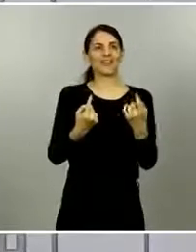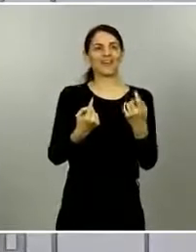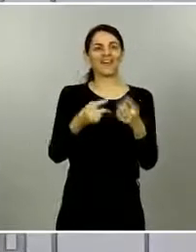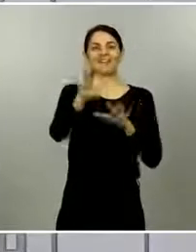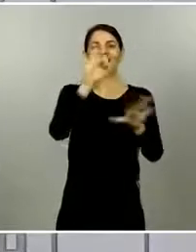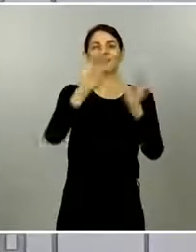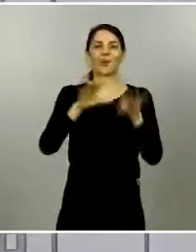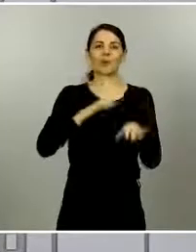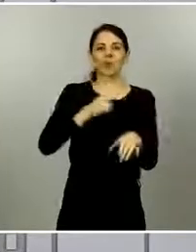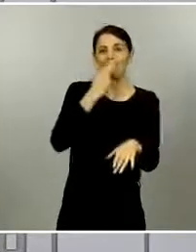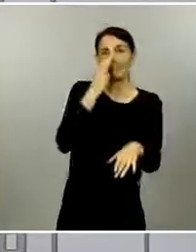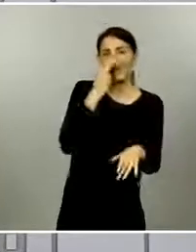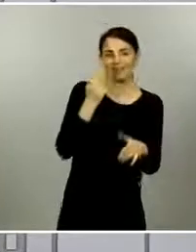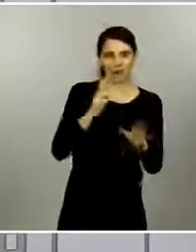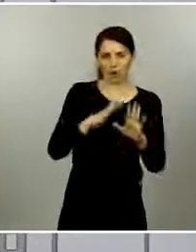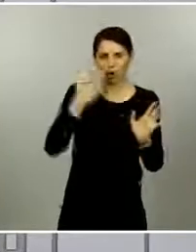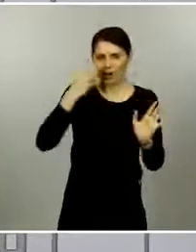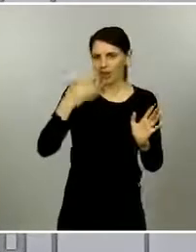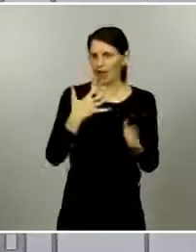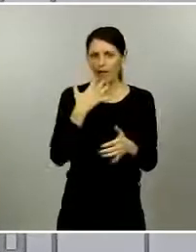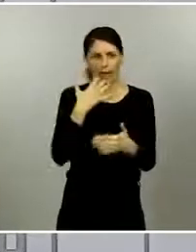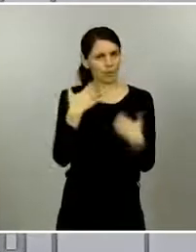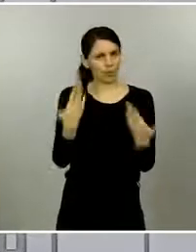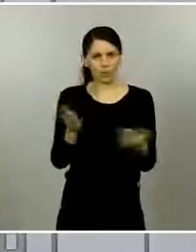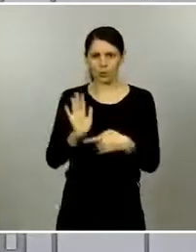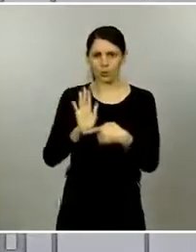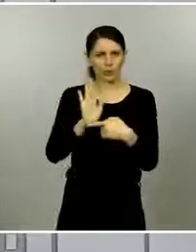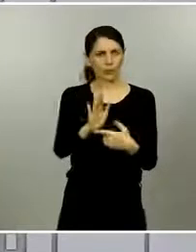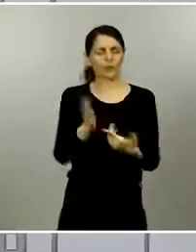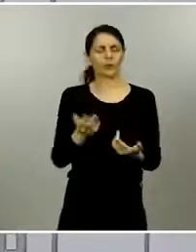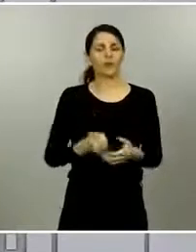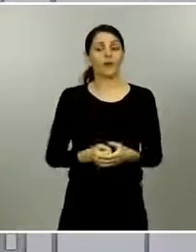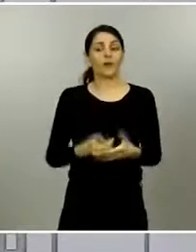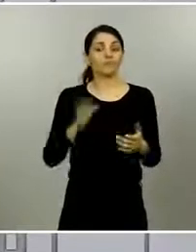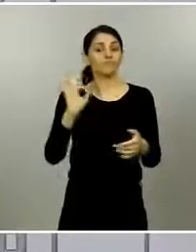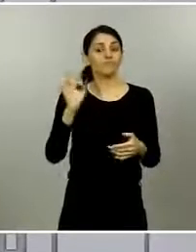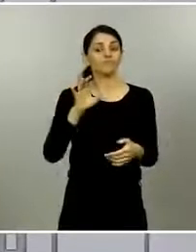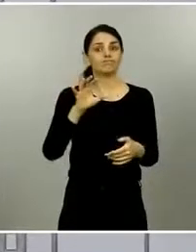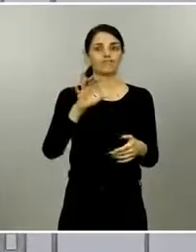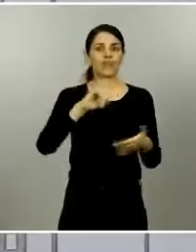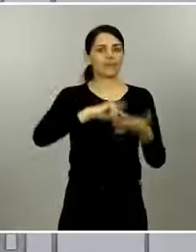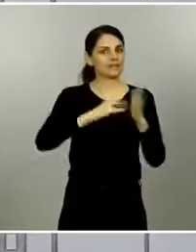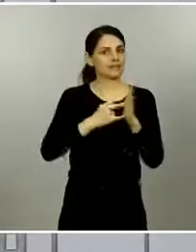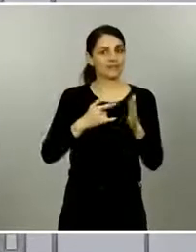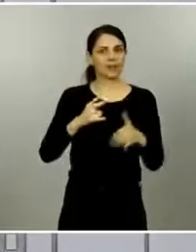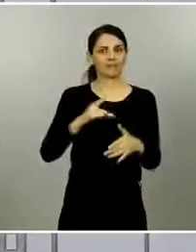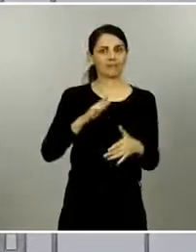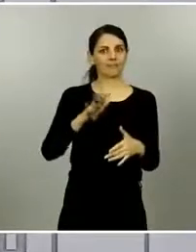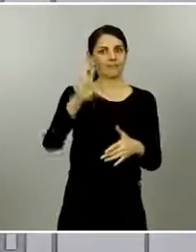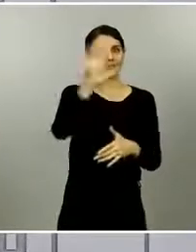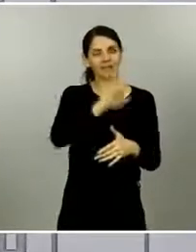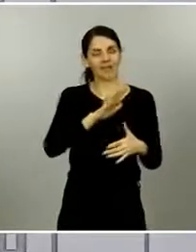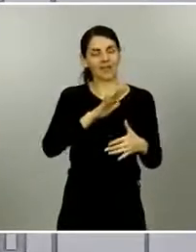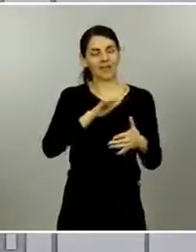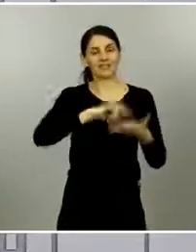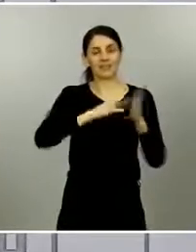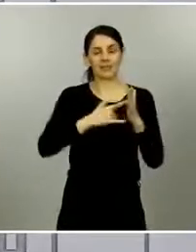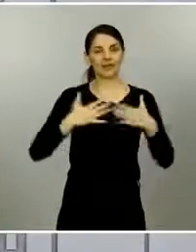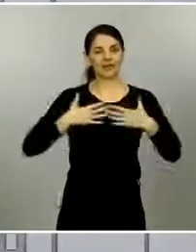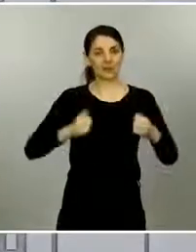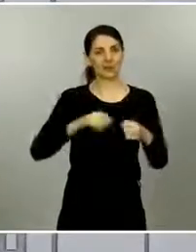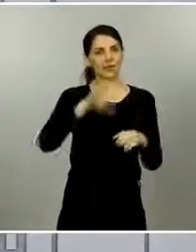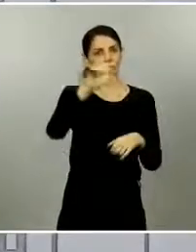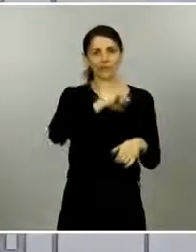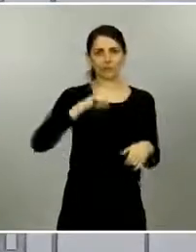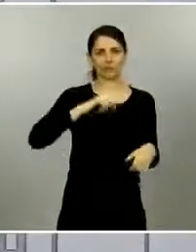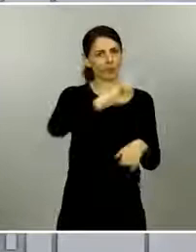interés o menos interés son ejemplos que podemos dar pero lo cierto es que el esfuerzo que han hecho todos los sistemas de todas las comunidades autónomas ha sido enorme en